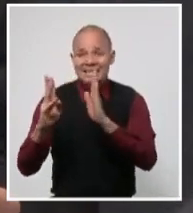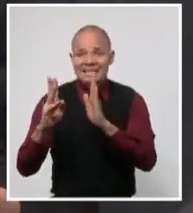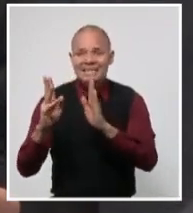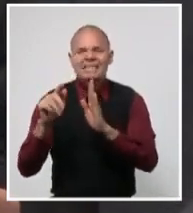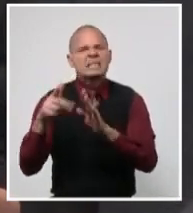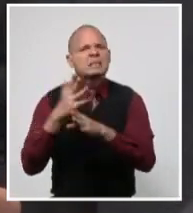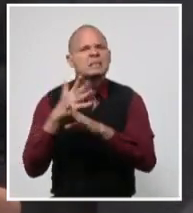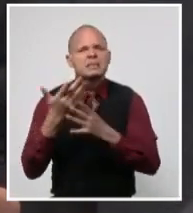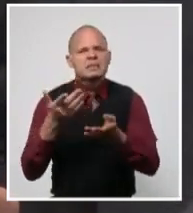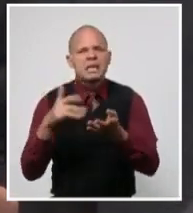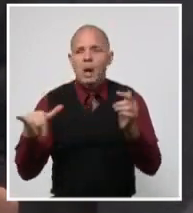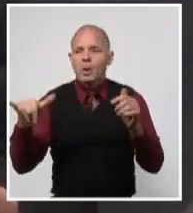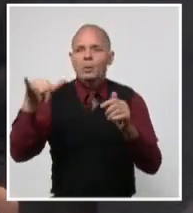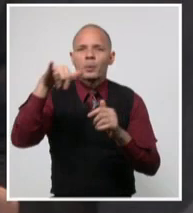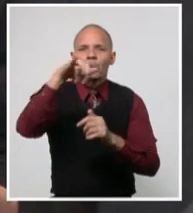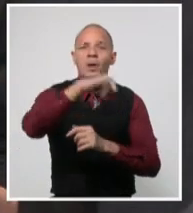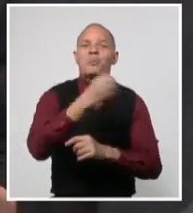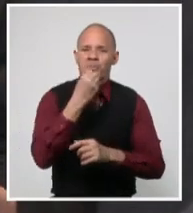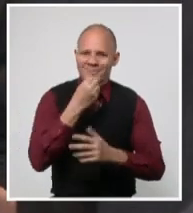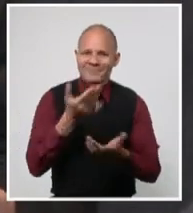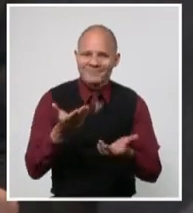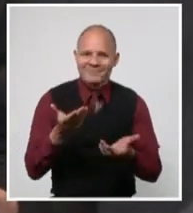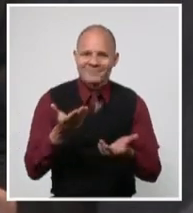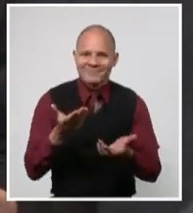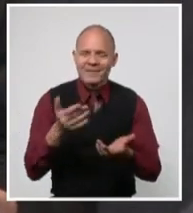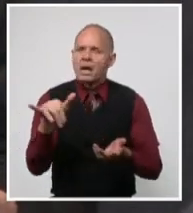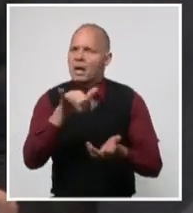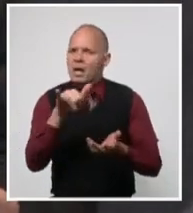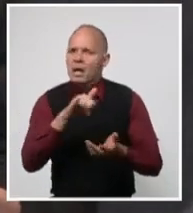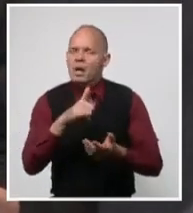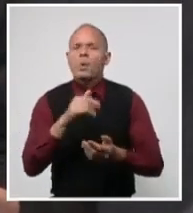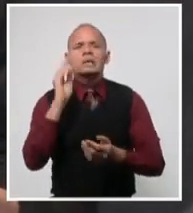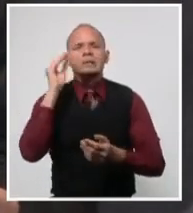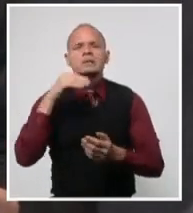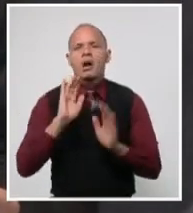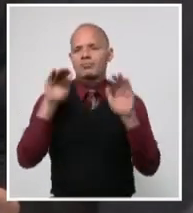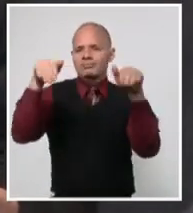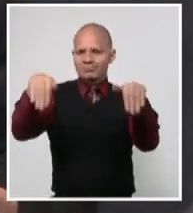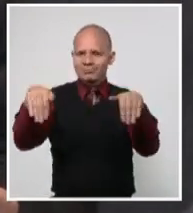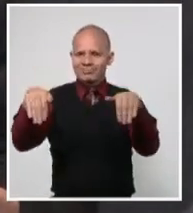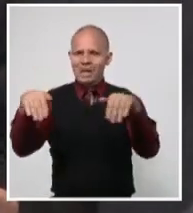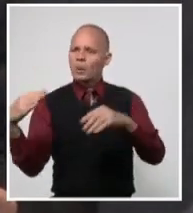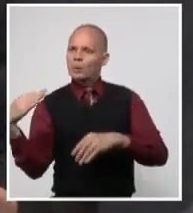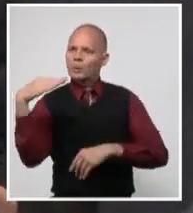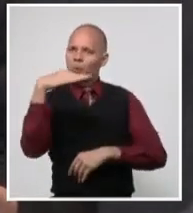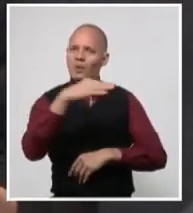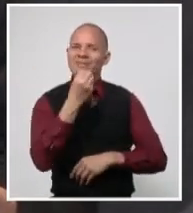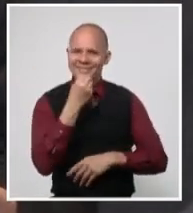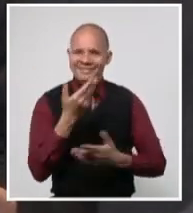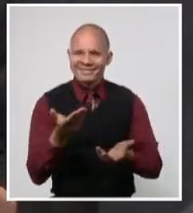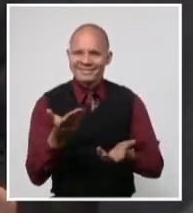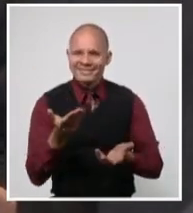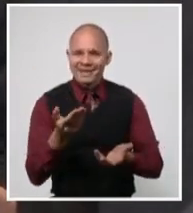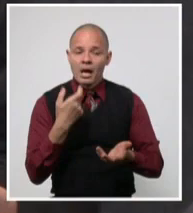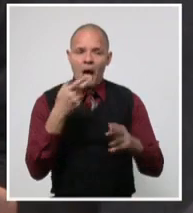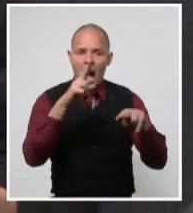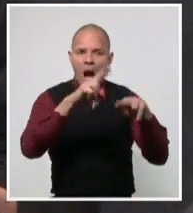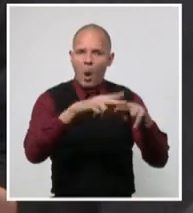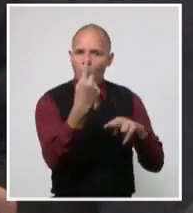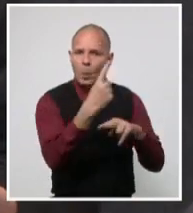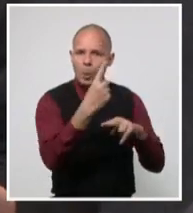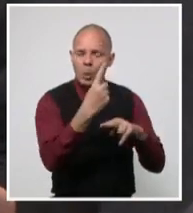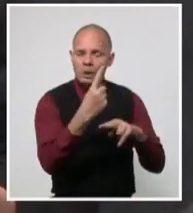la normalización de los viajes, al igual que el servicio de transportación interprovincial